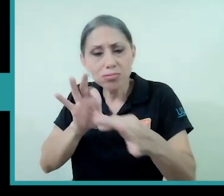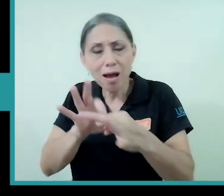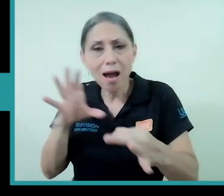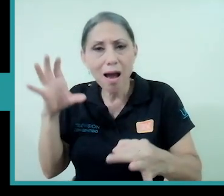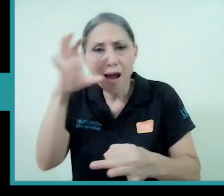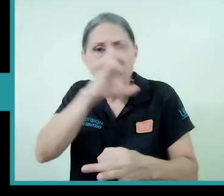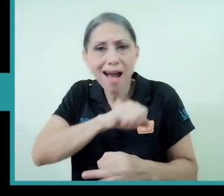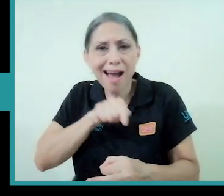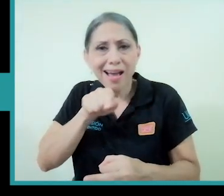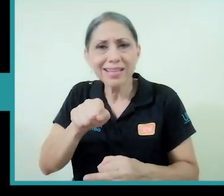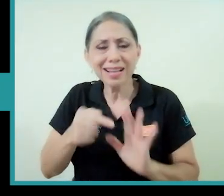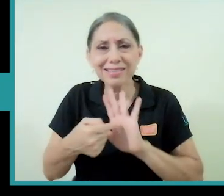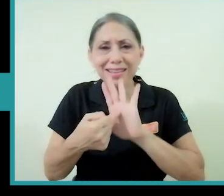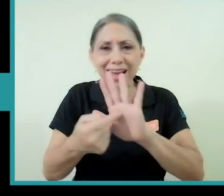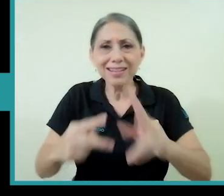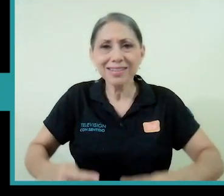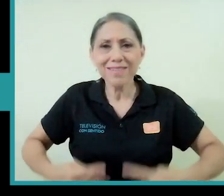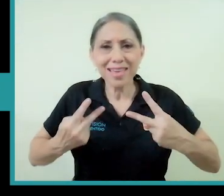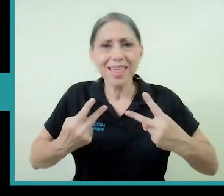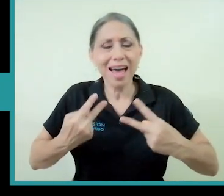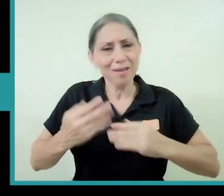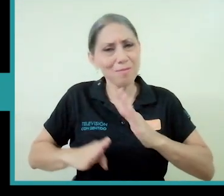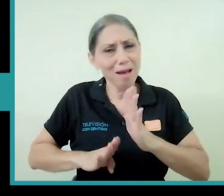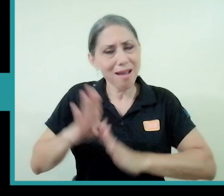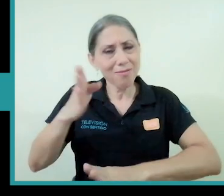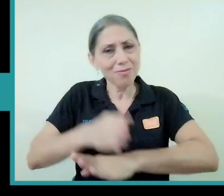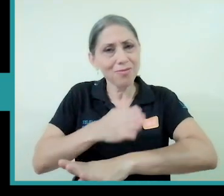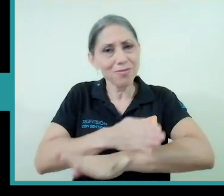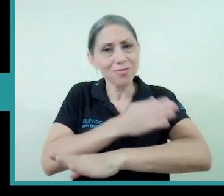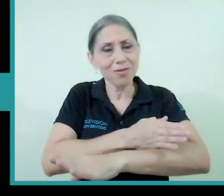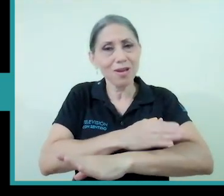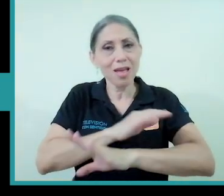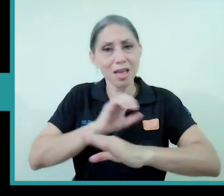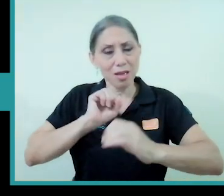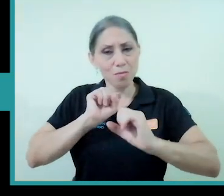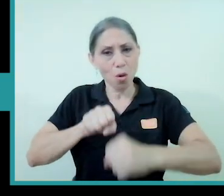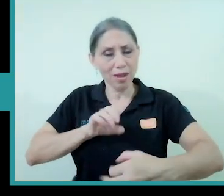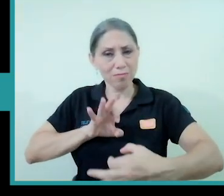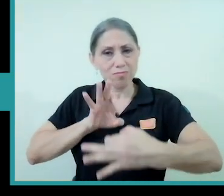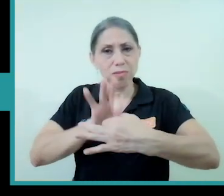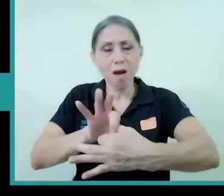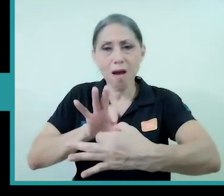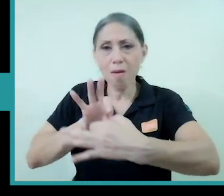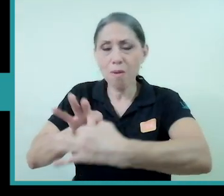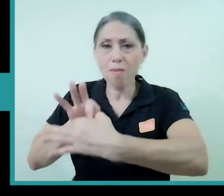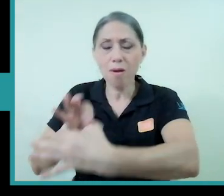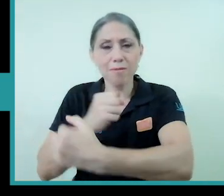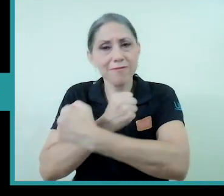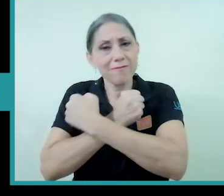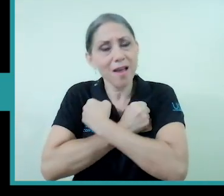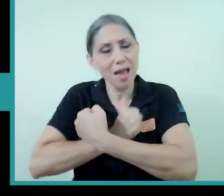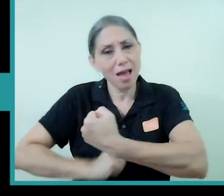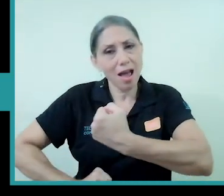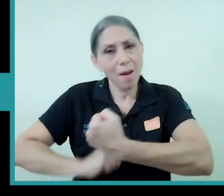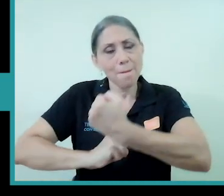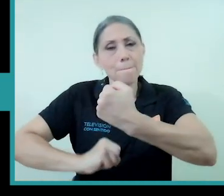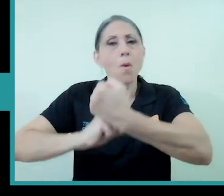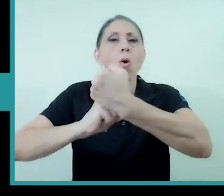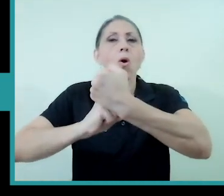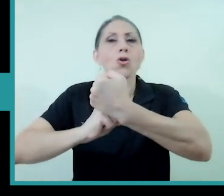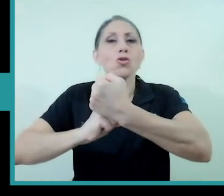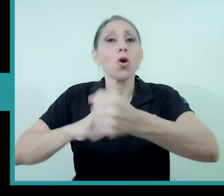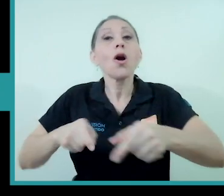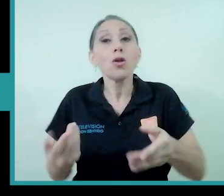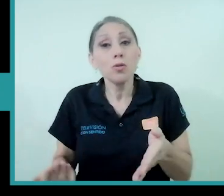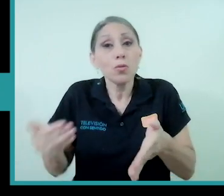vida para salir adelante y sobre todo para crear estos vínculos de afecto de apoyo de